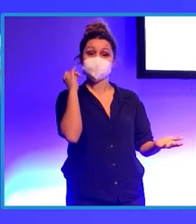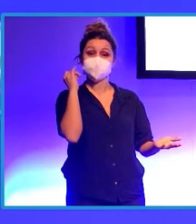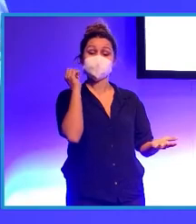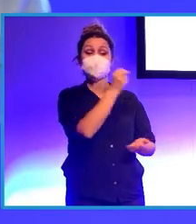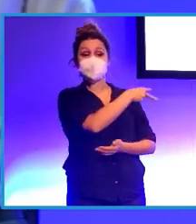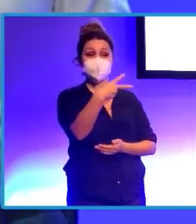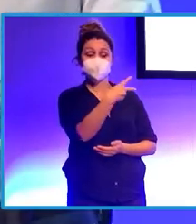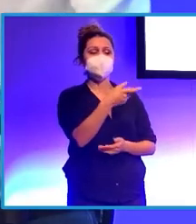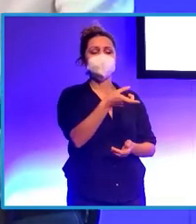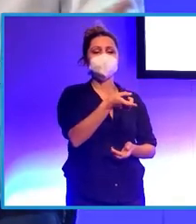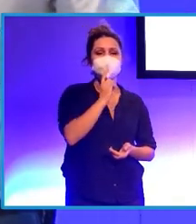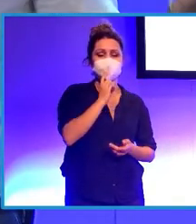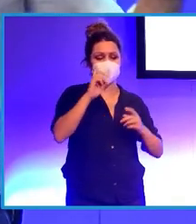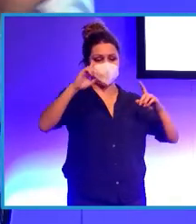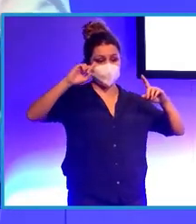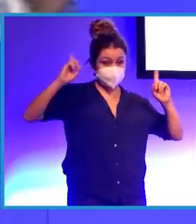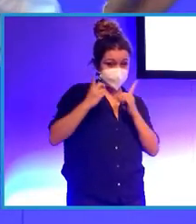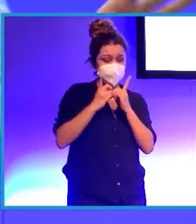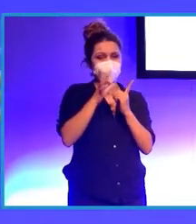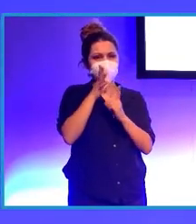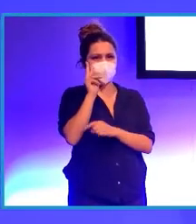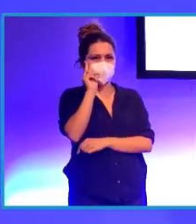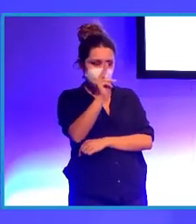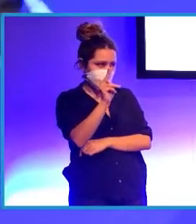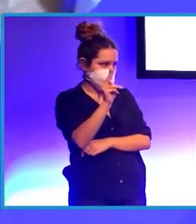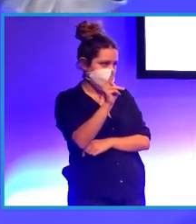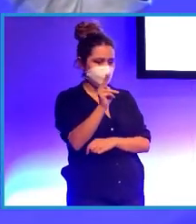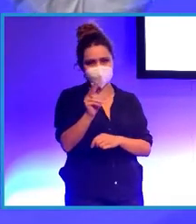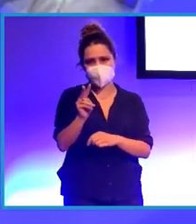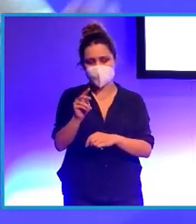Digo de manera resumida porque vemos que el tiempo, me han puesto un cronómetro aquí y vamos,